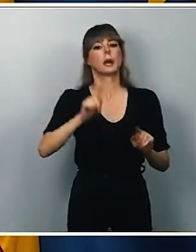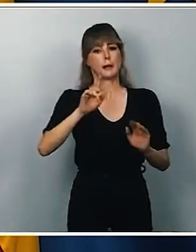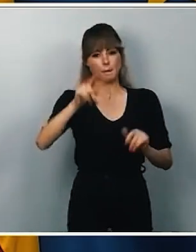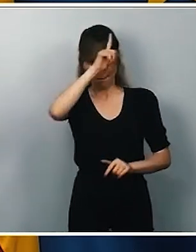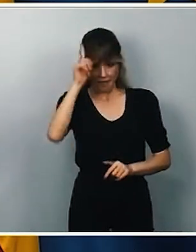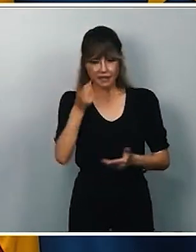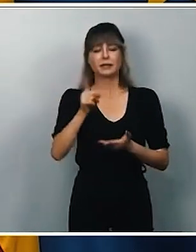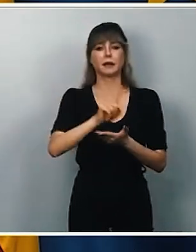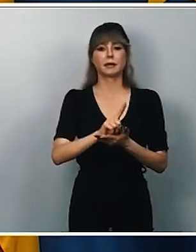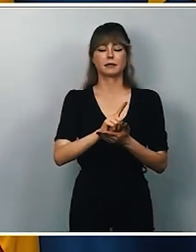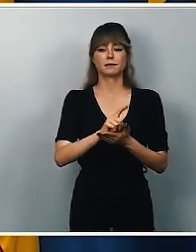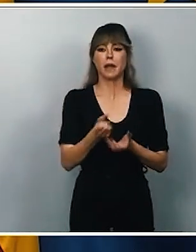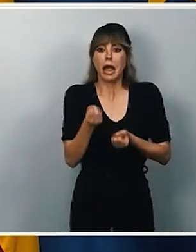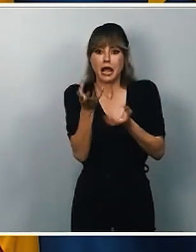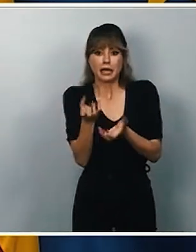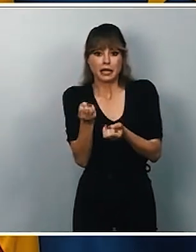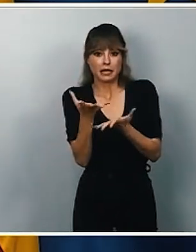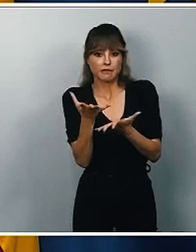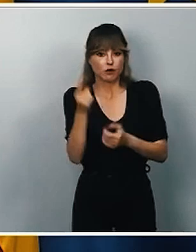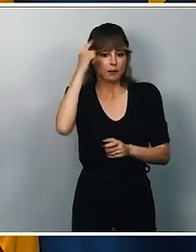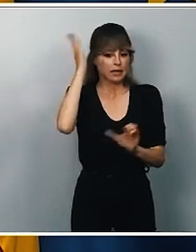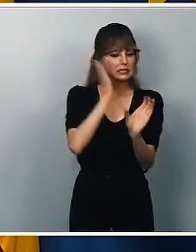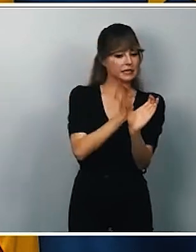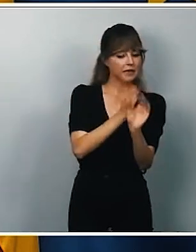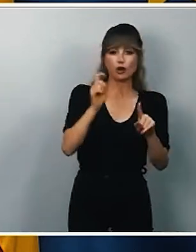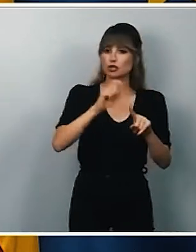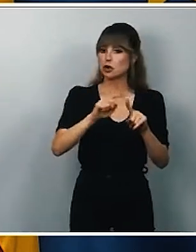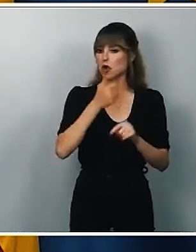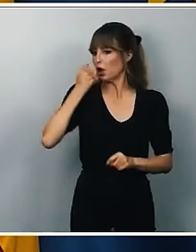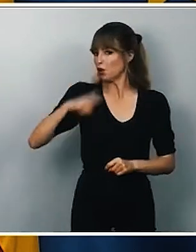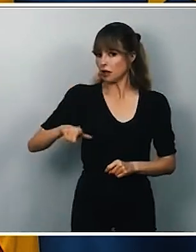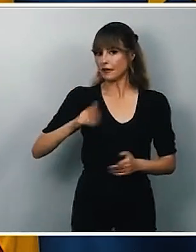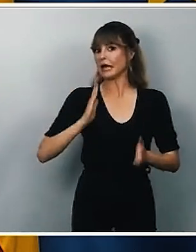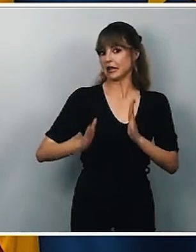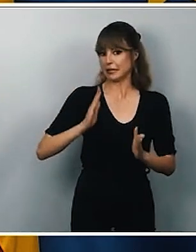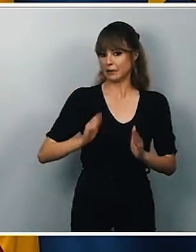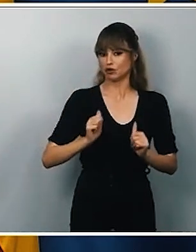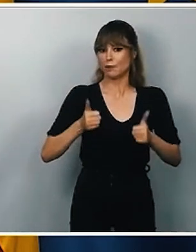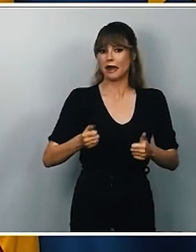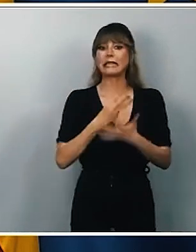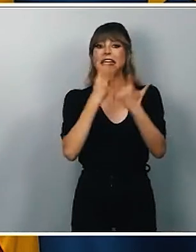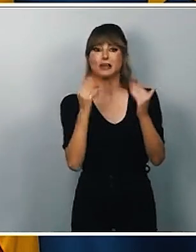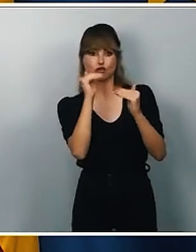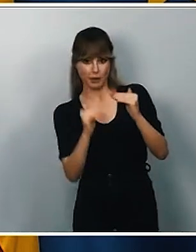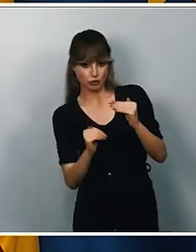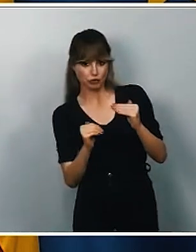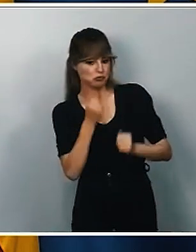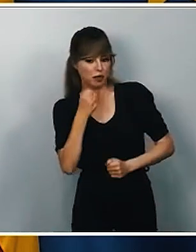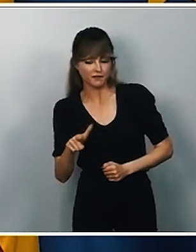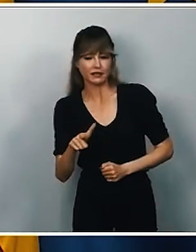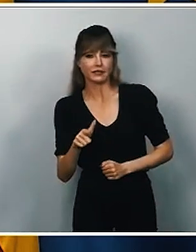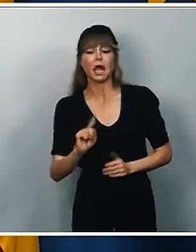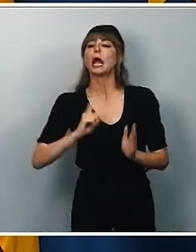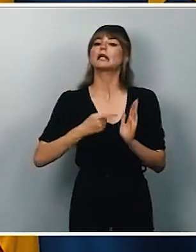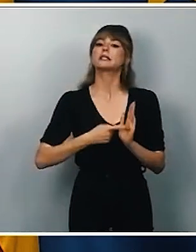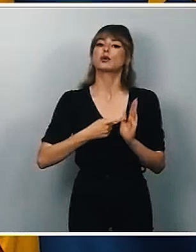requerirá informe psicológico ni psiquiátrico para iniciar el tratamiento a menores. Y, en tercer lugar, se reconocerá la